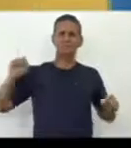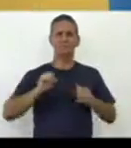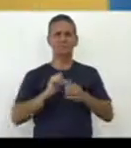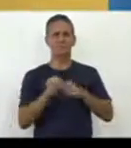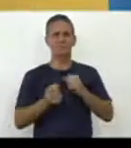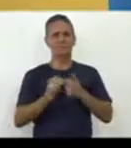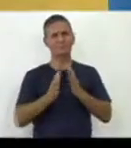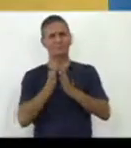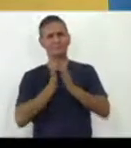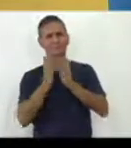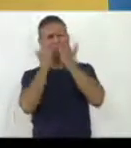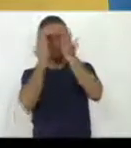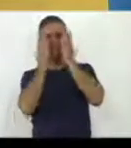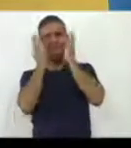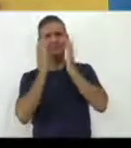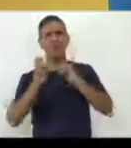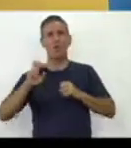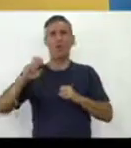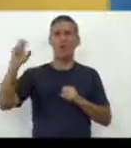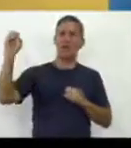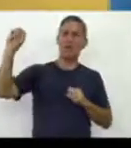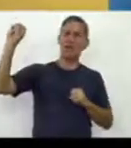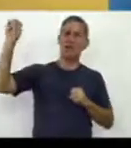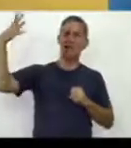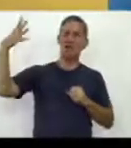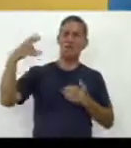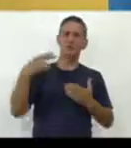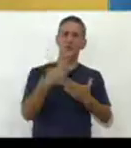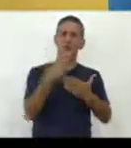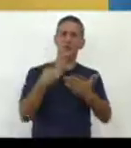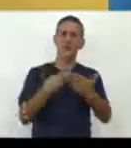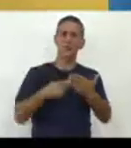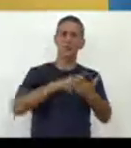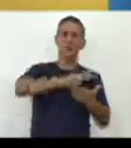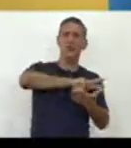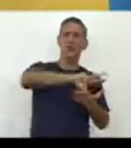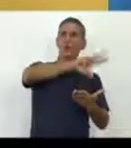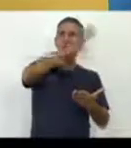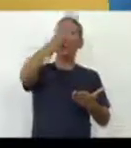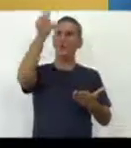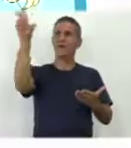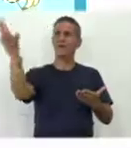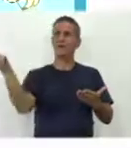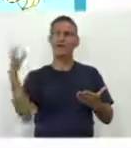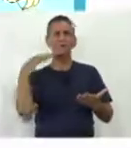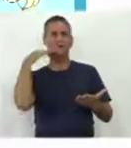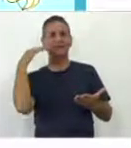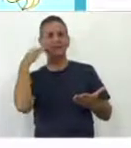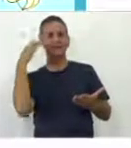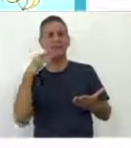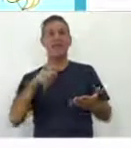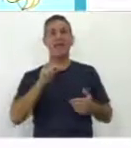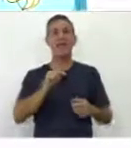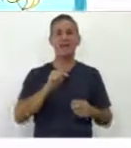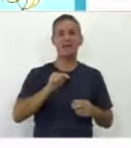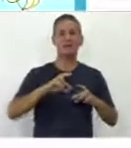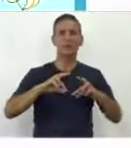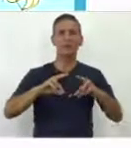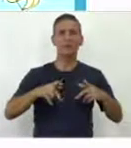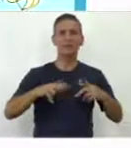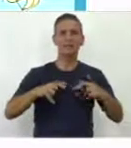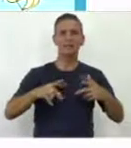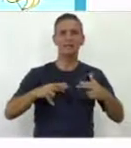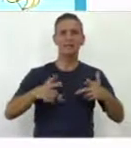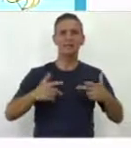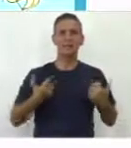sol se lava la cara, el sol dibuja un arco iris y esos son movimientos que pueden repetirse